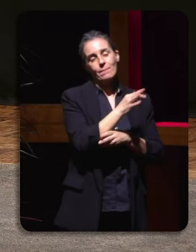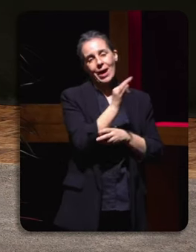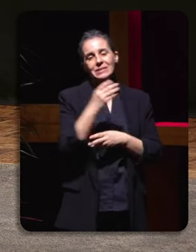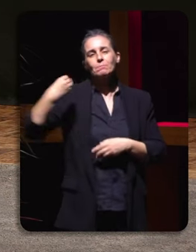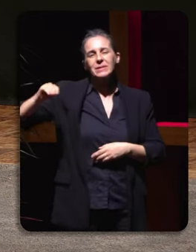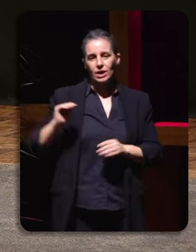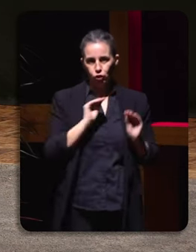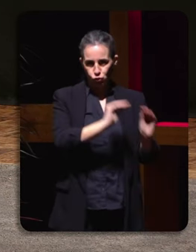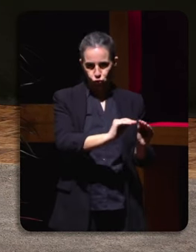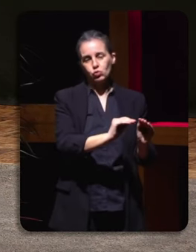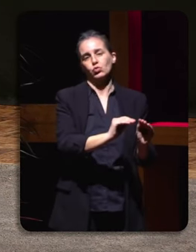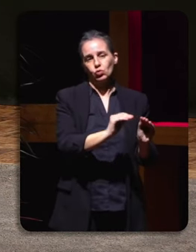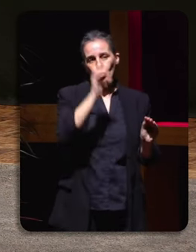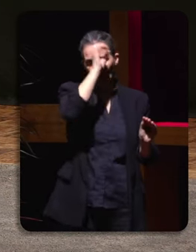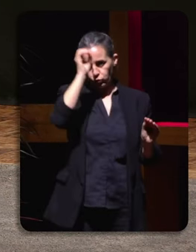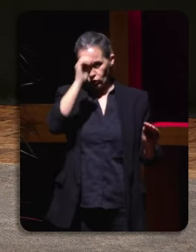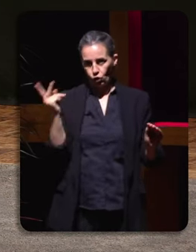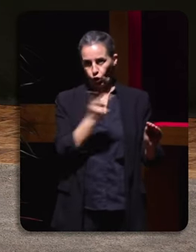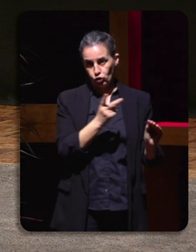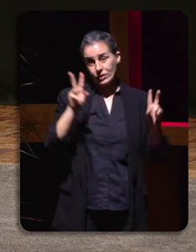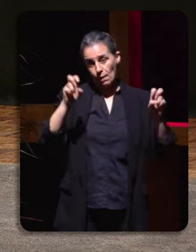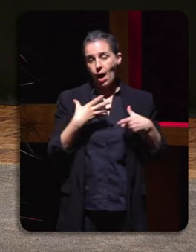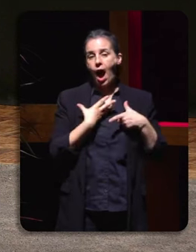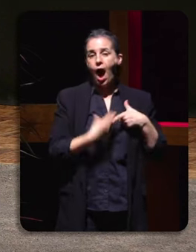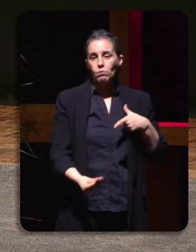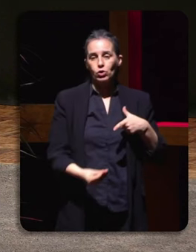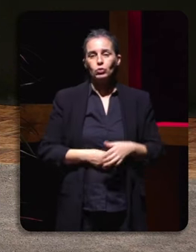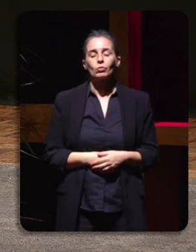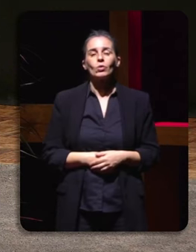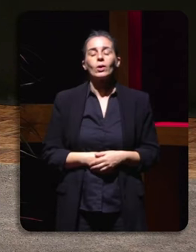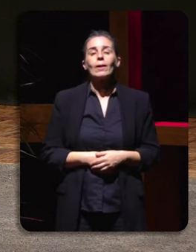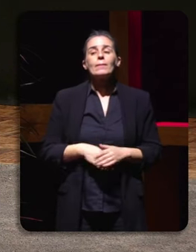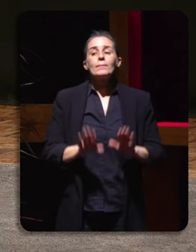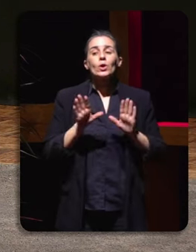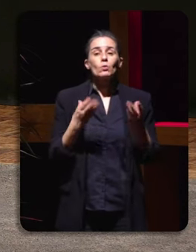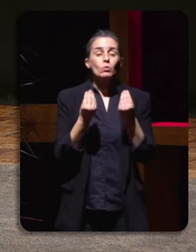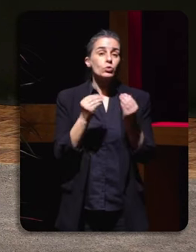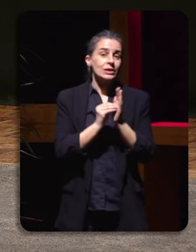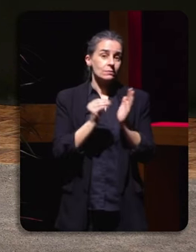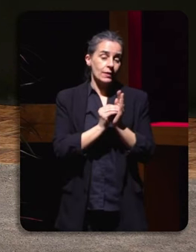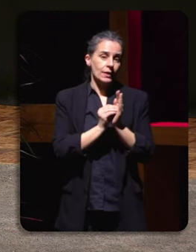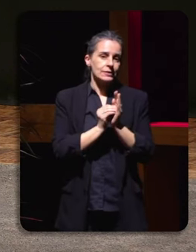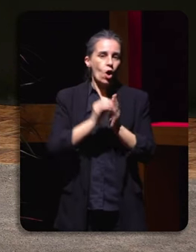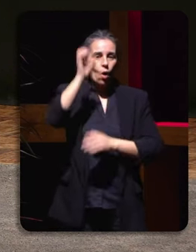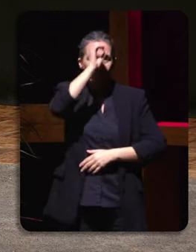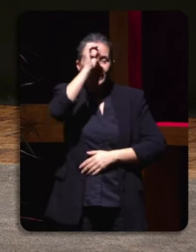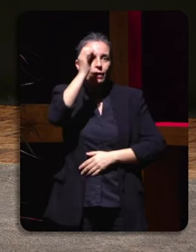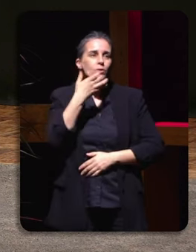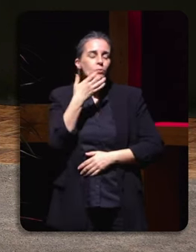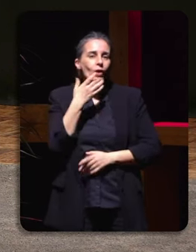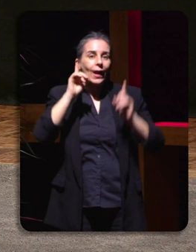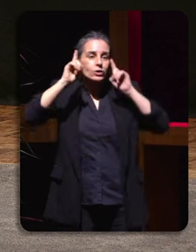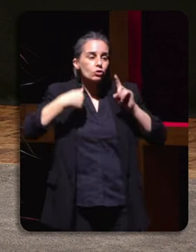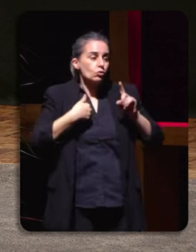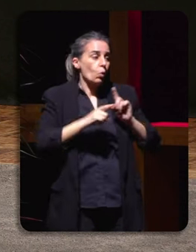Alberto Núñez Feijo, en relación co aborto. Pero moitas veces opinas incluso cando fas unha pregunta, porque as preguntas